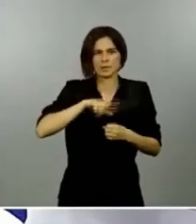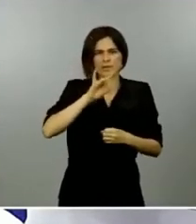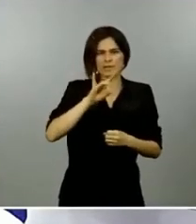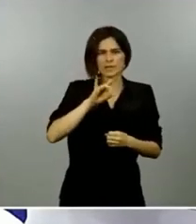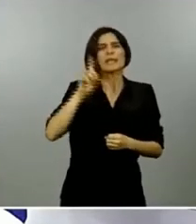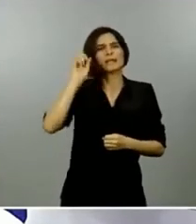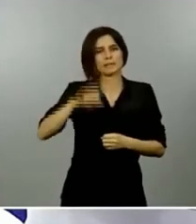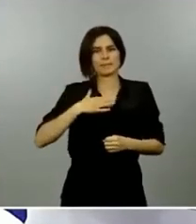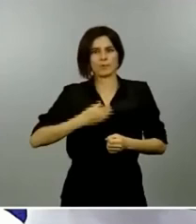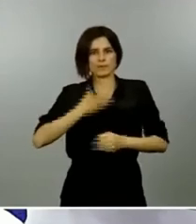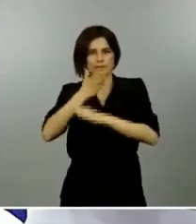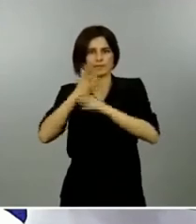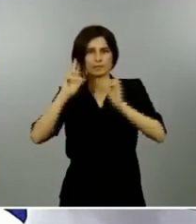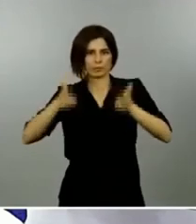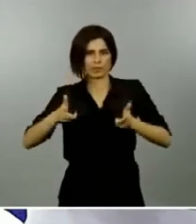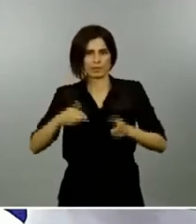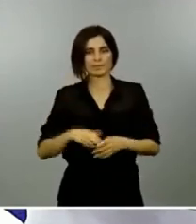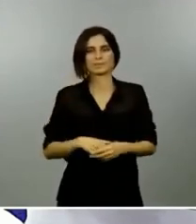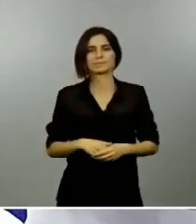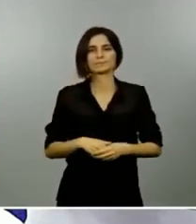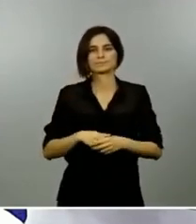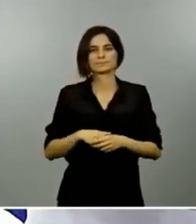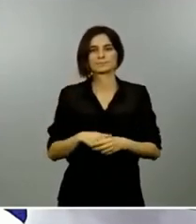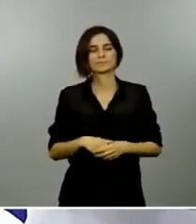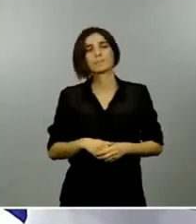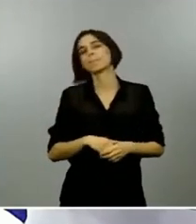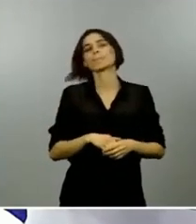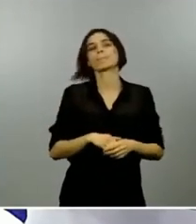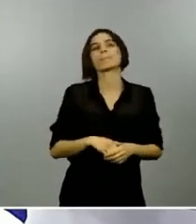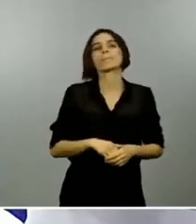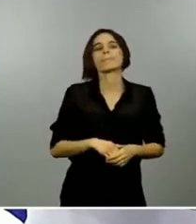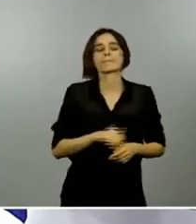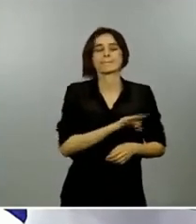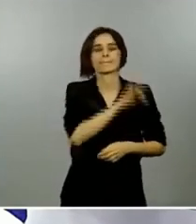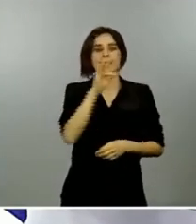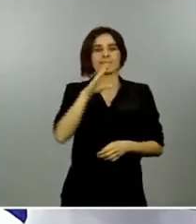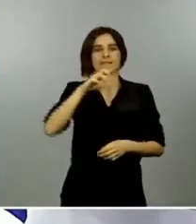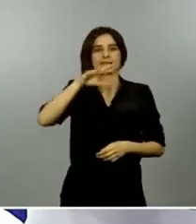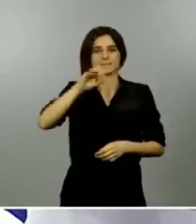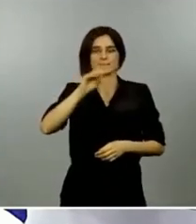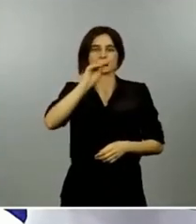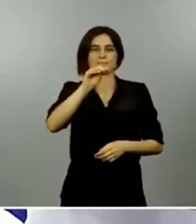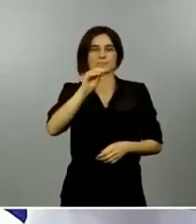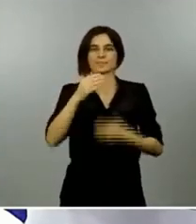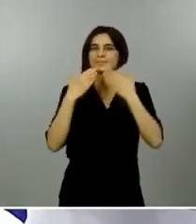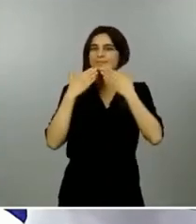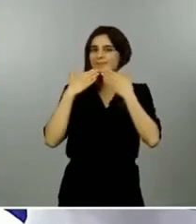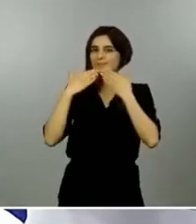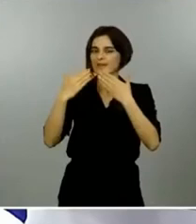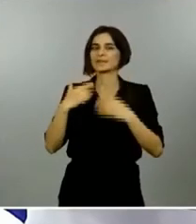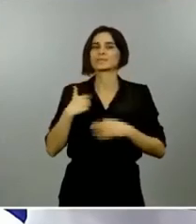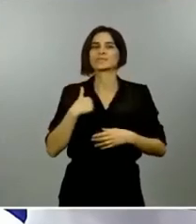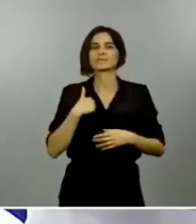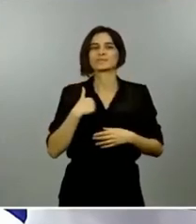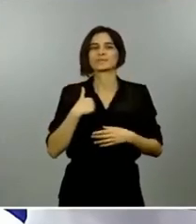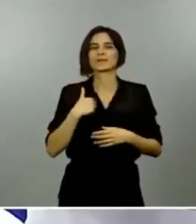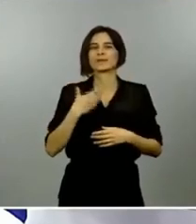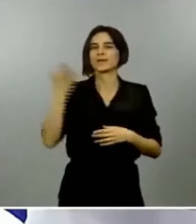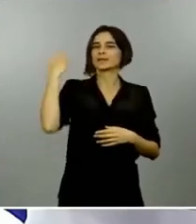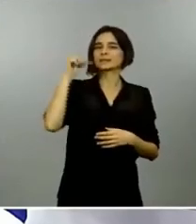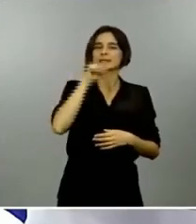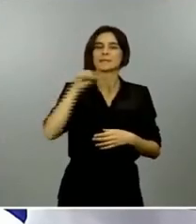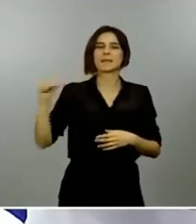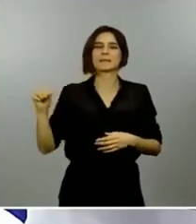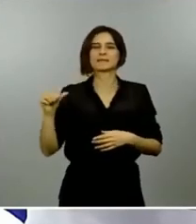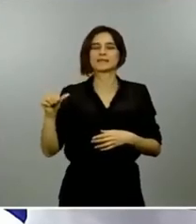Buenas tardes presidente gracias por contestar de nuevo nuestras preguntas quería primero volver a la referencia que hizo usted la semana pasada del ranking